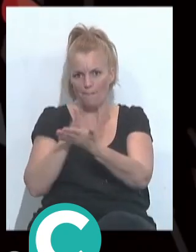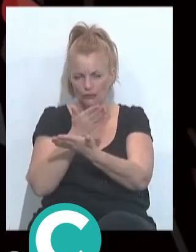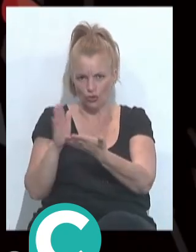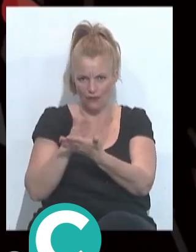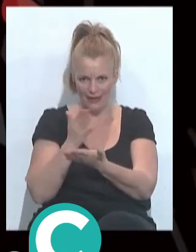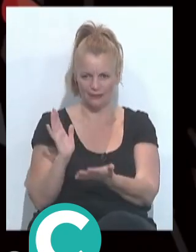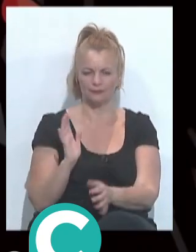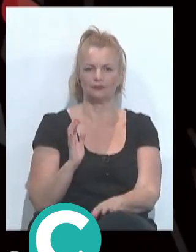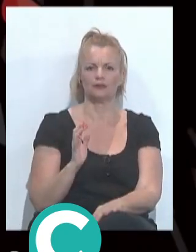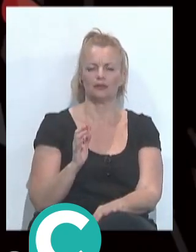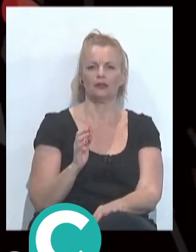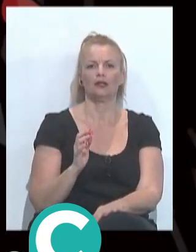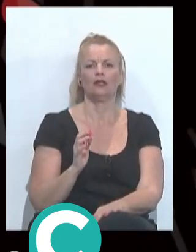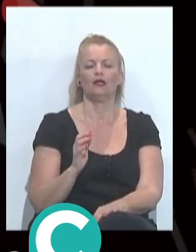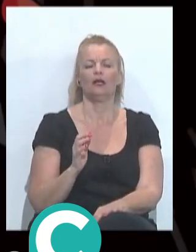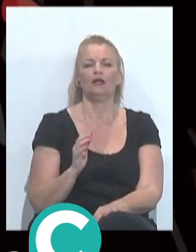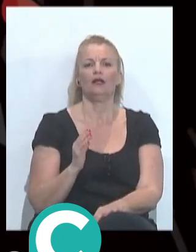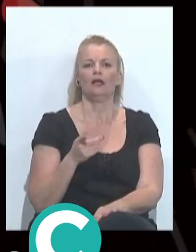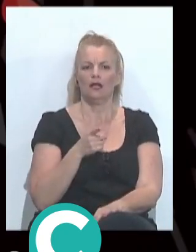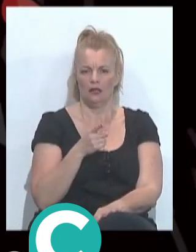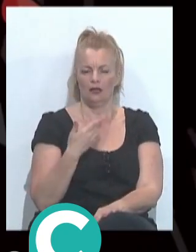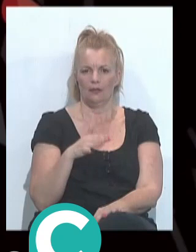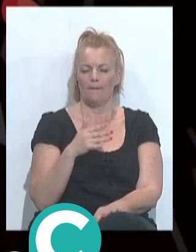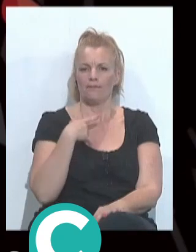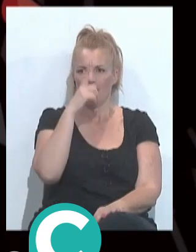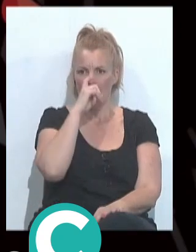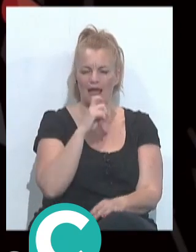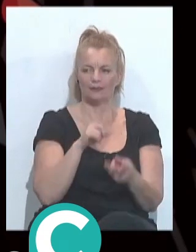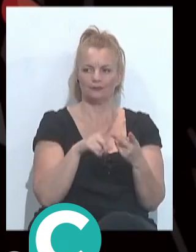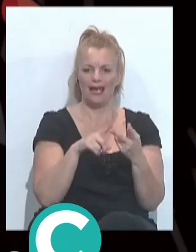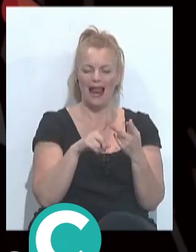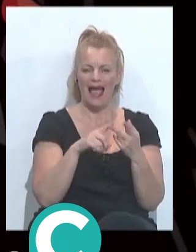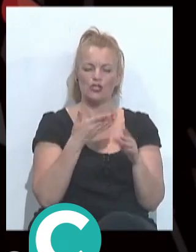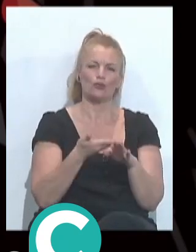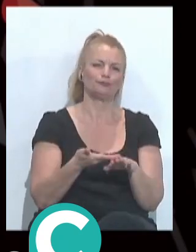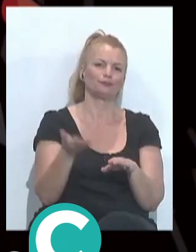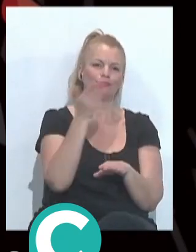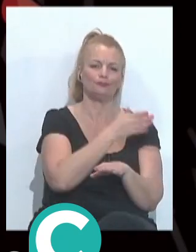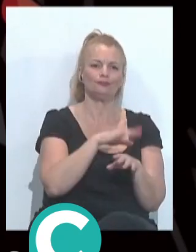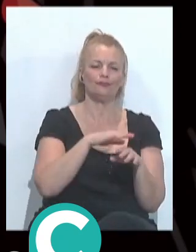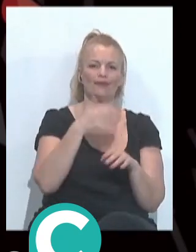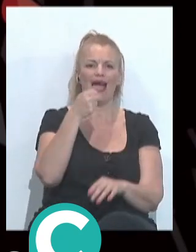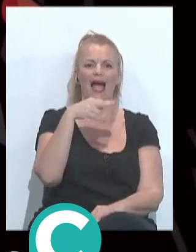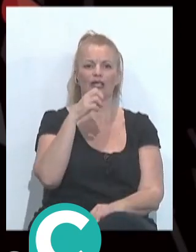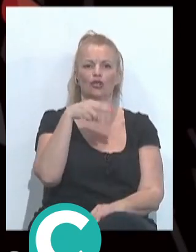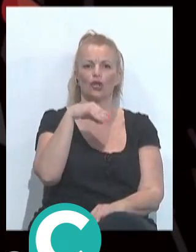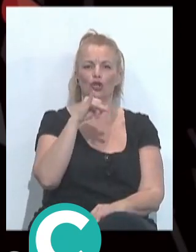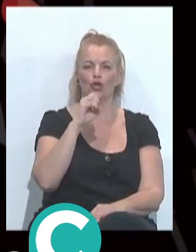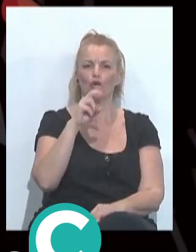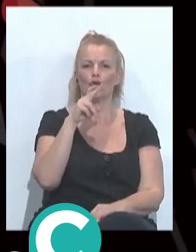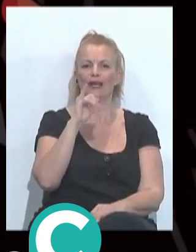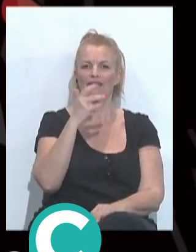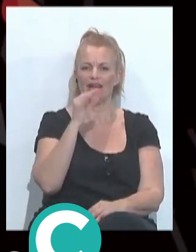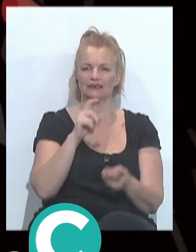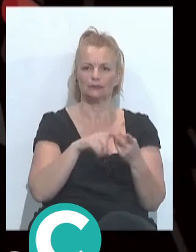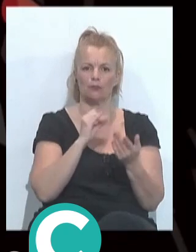pasos dobles que cante y claro ahí se ha dado el año de 3.000 historias si no recuerdo mal de Antonio Rivas uno de los pasos dobles